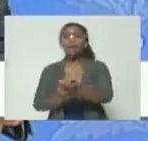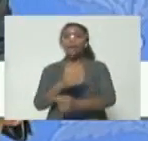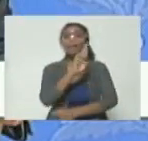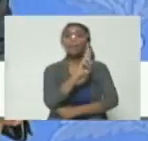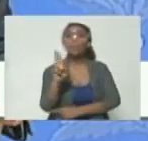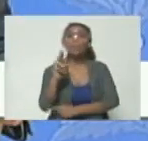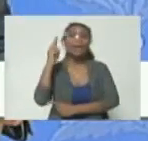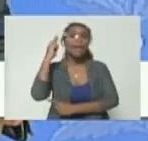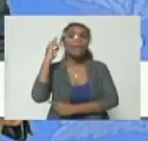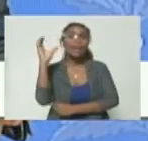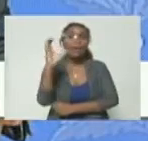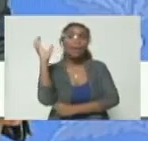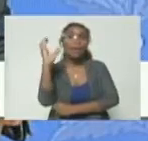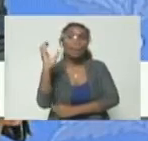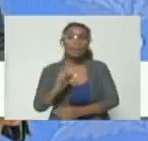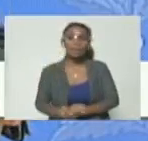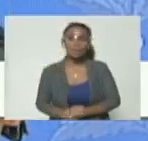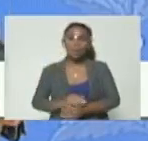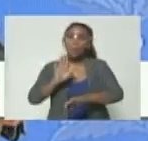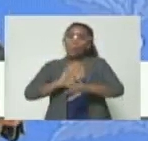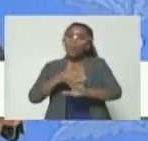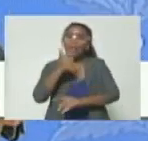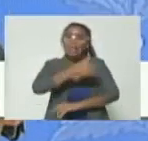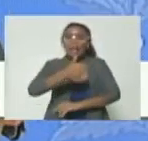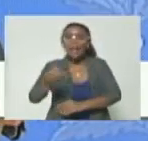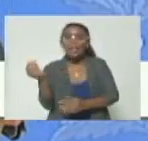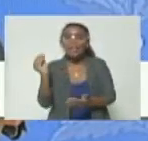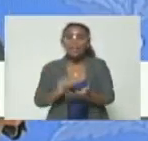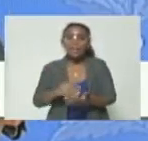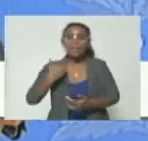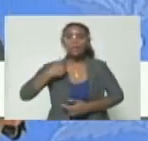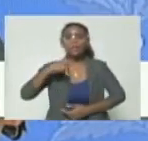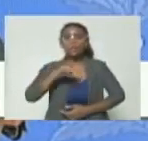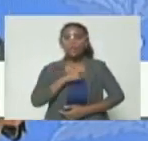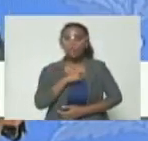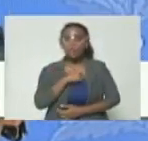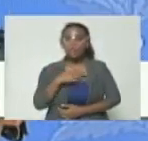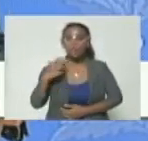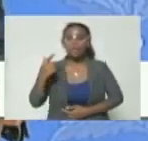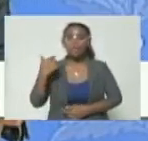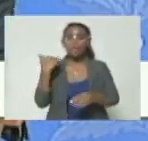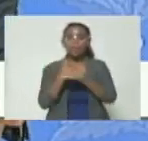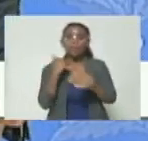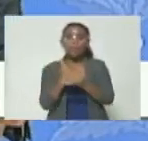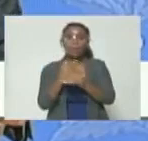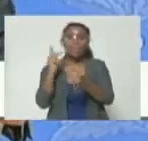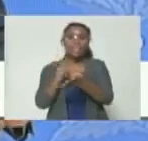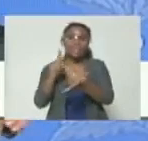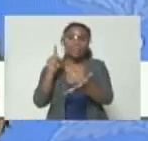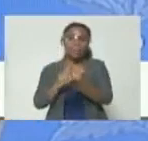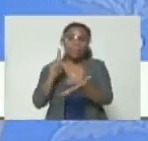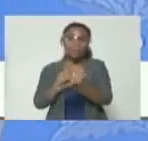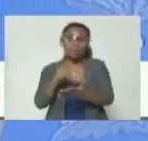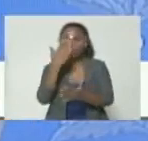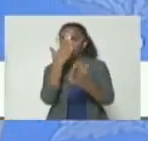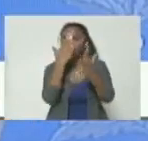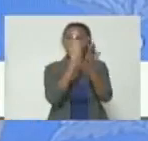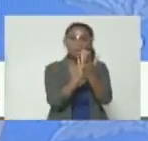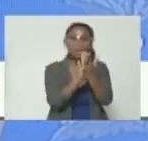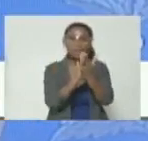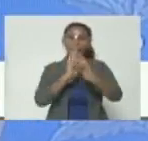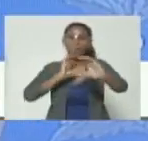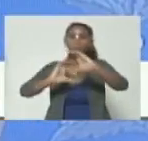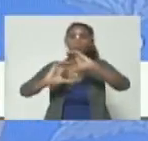Porque cada vez que nosotros nos hemos presentado, frente a los medios de